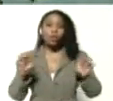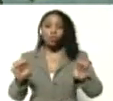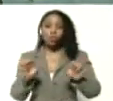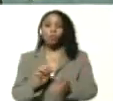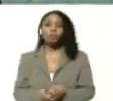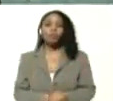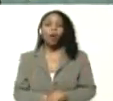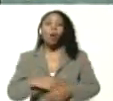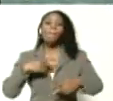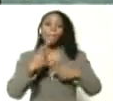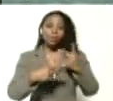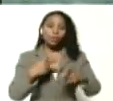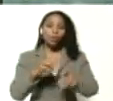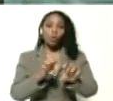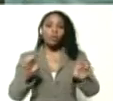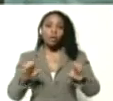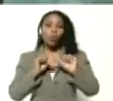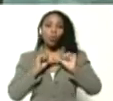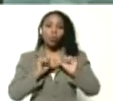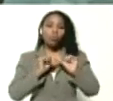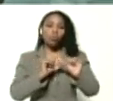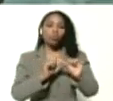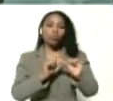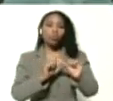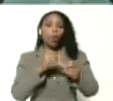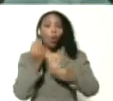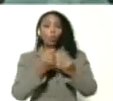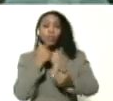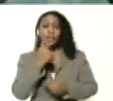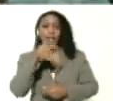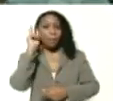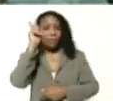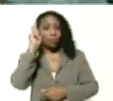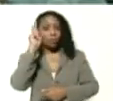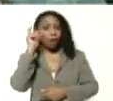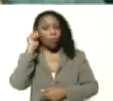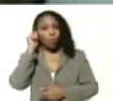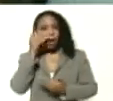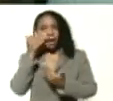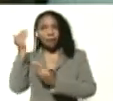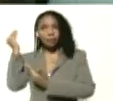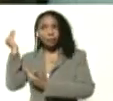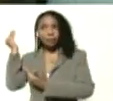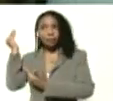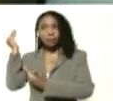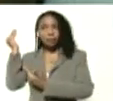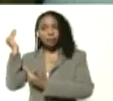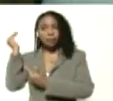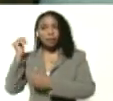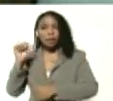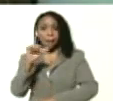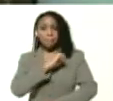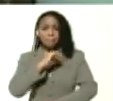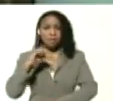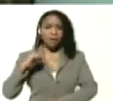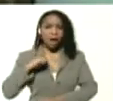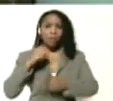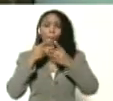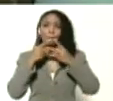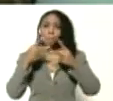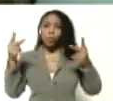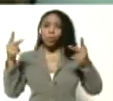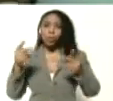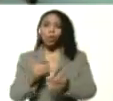Proceso educativo continúa, como dice la profesora Gisela, en privados y en público. Estamos